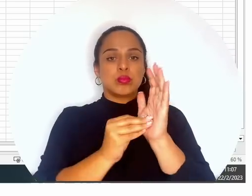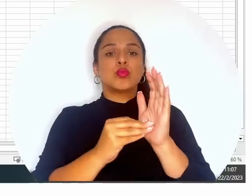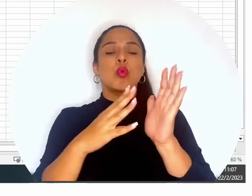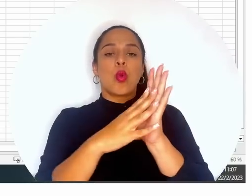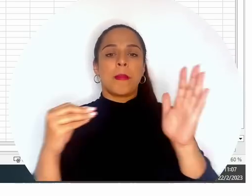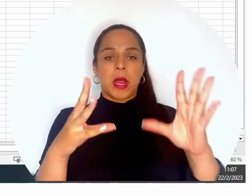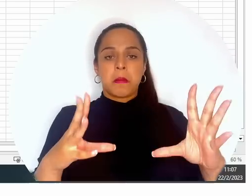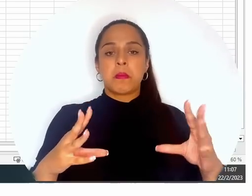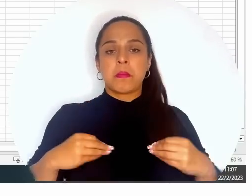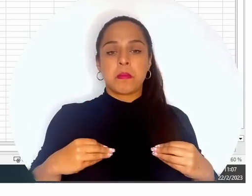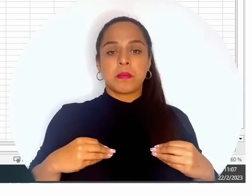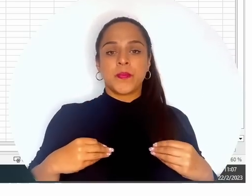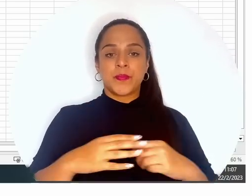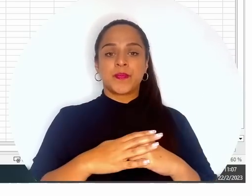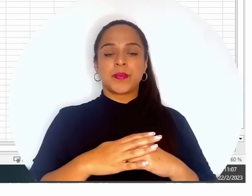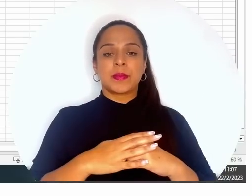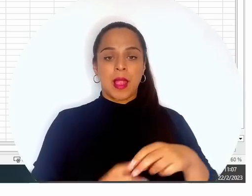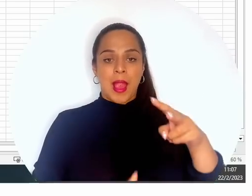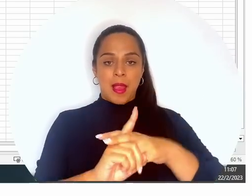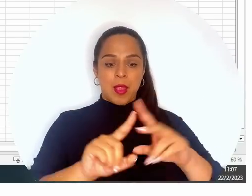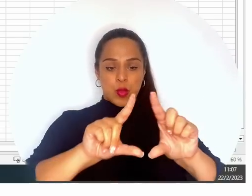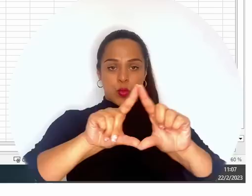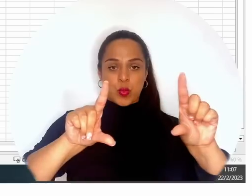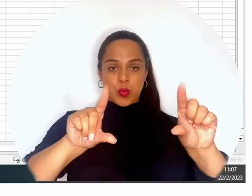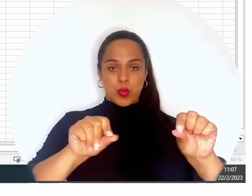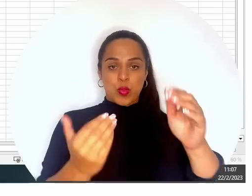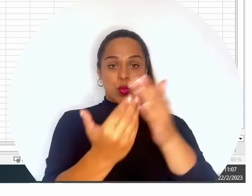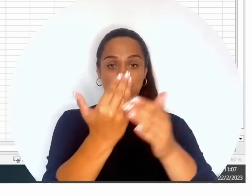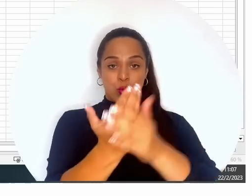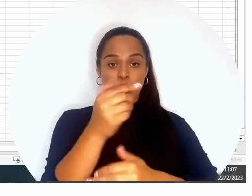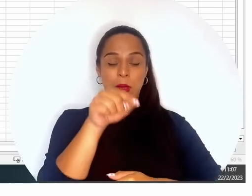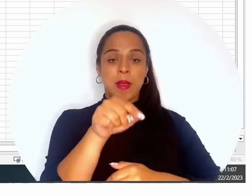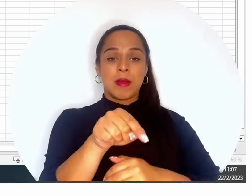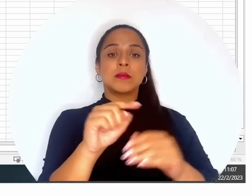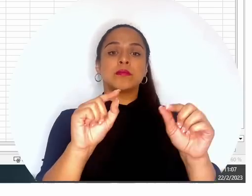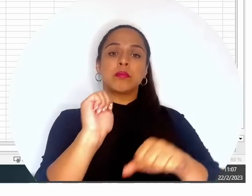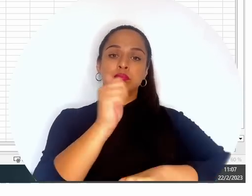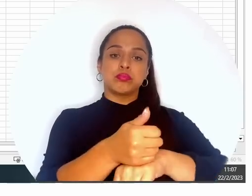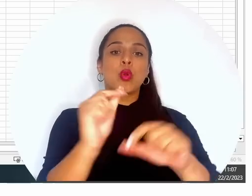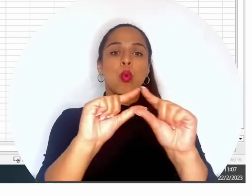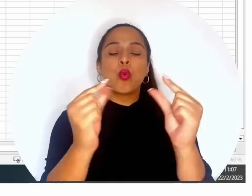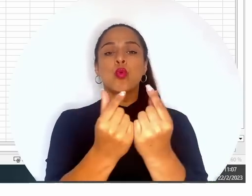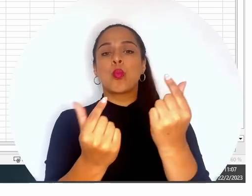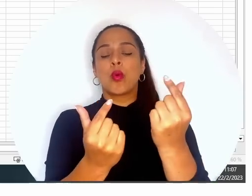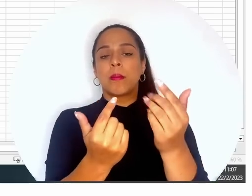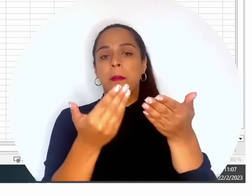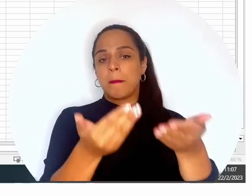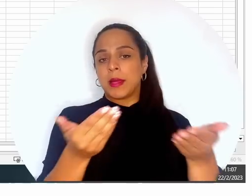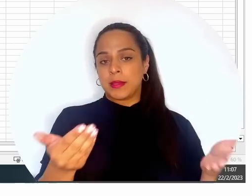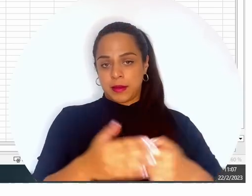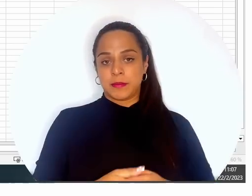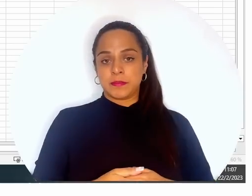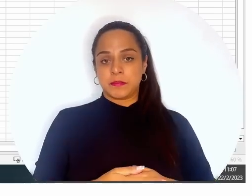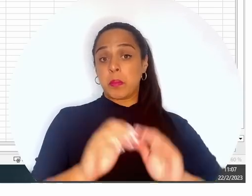aceptar. Y nos va a agregar una nueva viñeta. A esta viñeta, vamos a agregarle el nombre de nuestra asignatura. En este